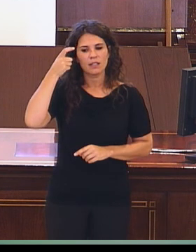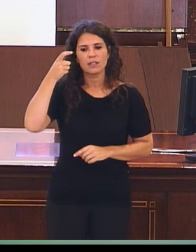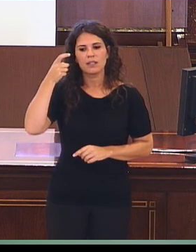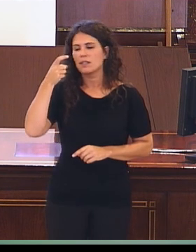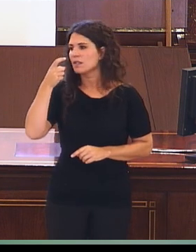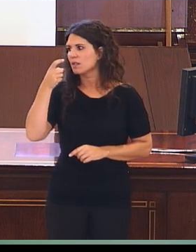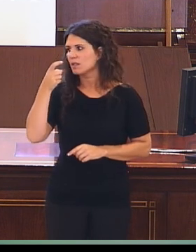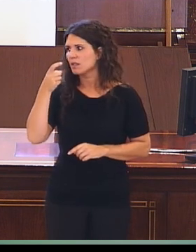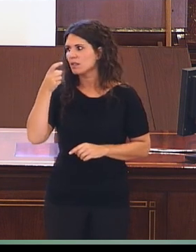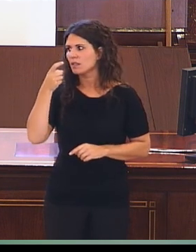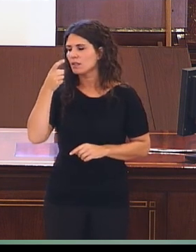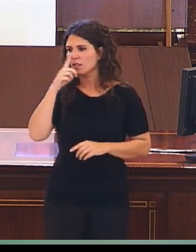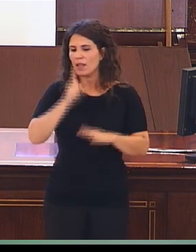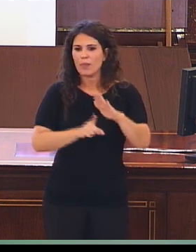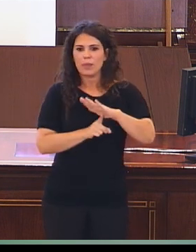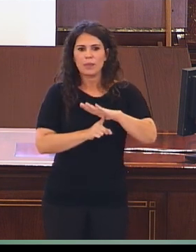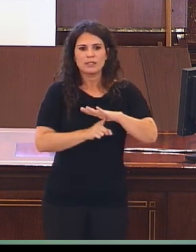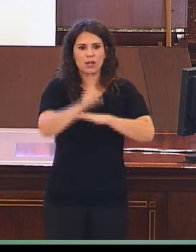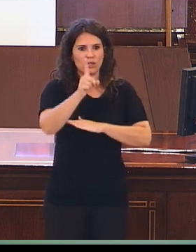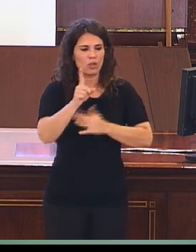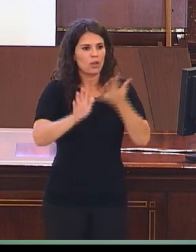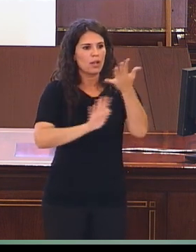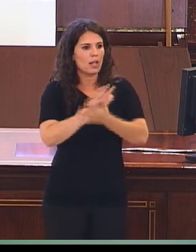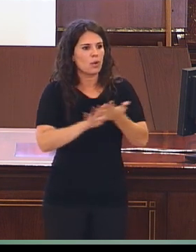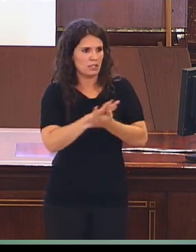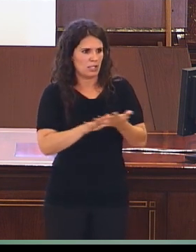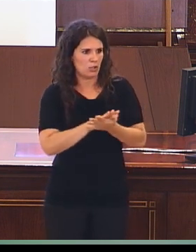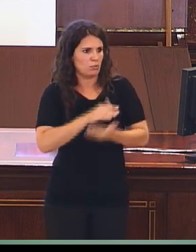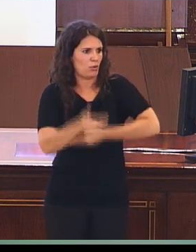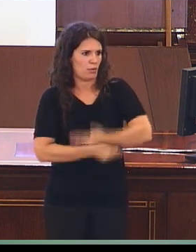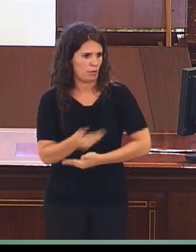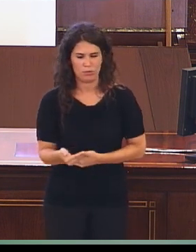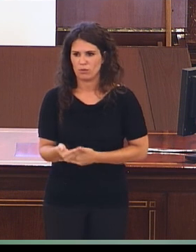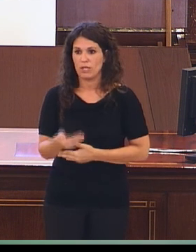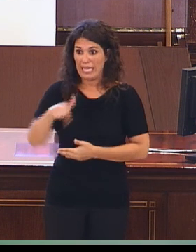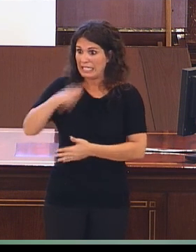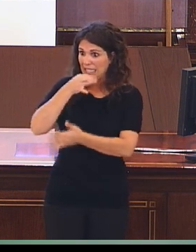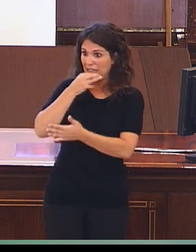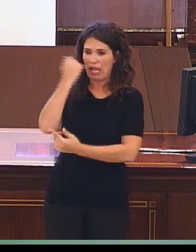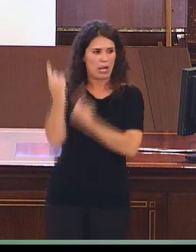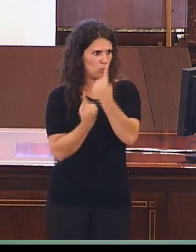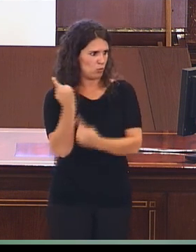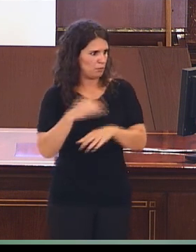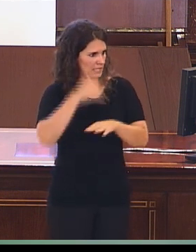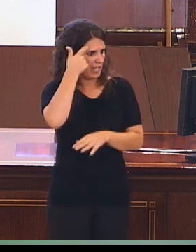abordar el desarrollo de la lengua de signos. De hecho, esta misma tarde vamos a ver algunos de ellos.